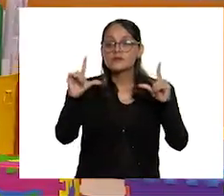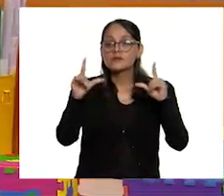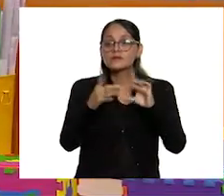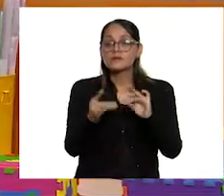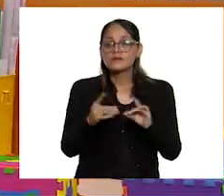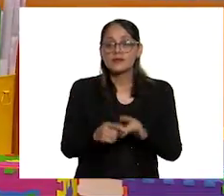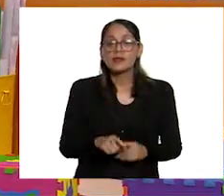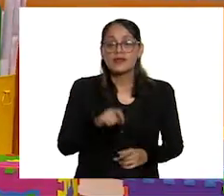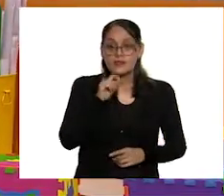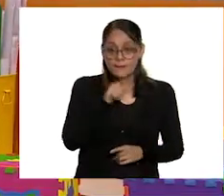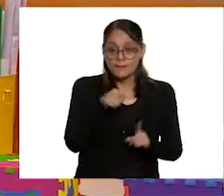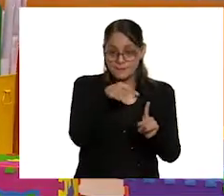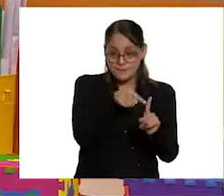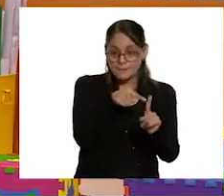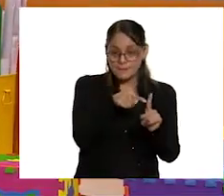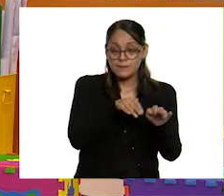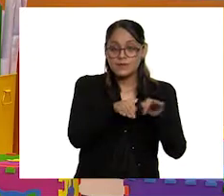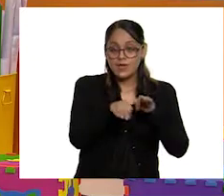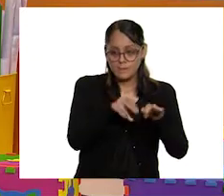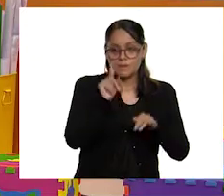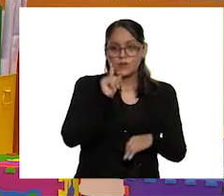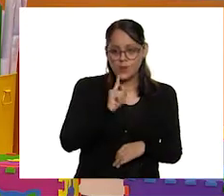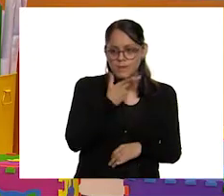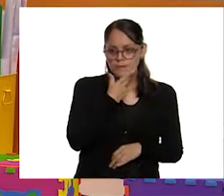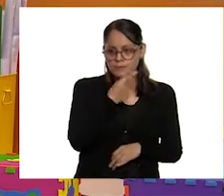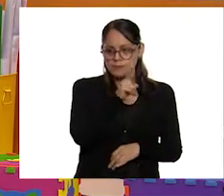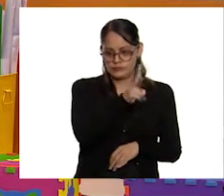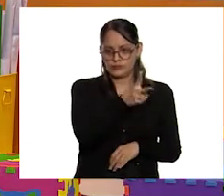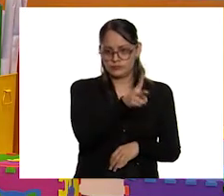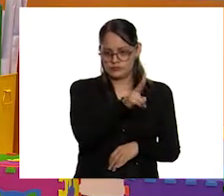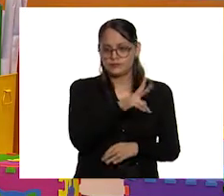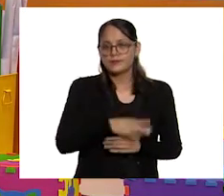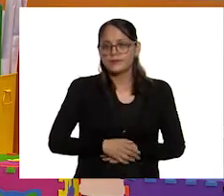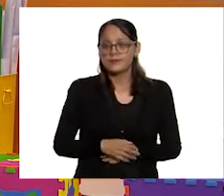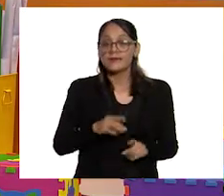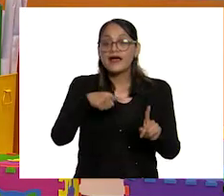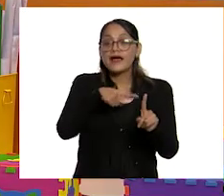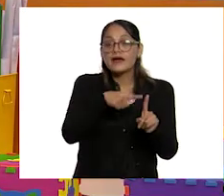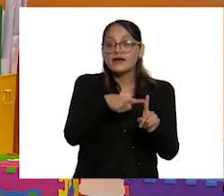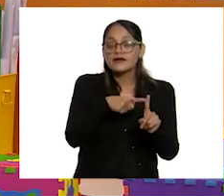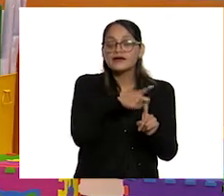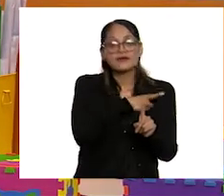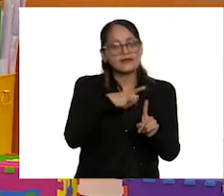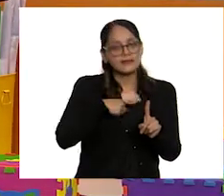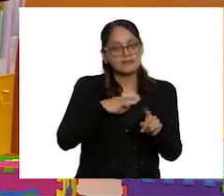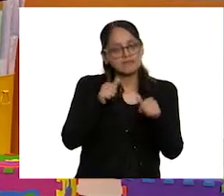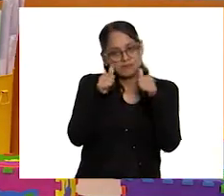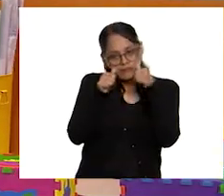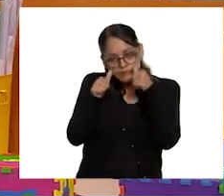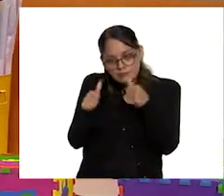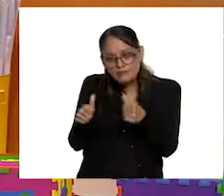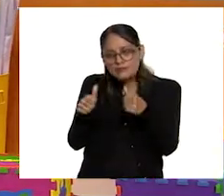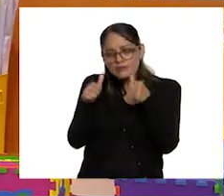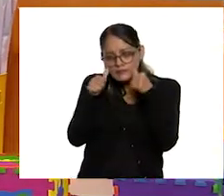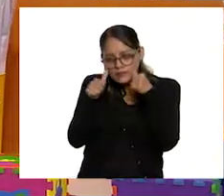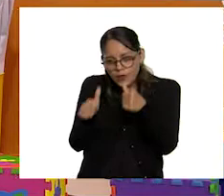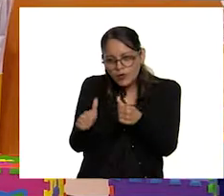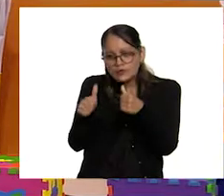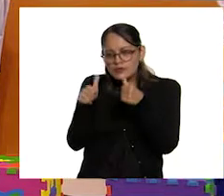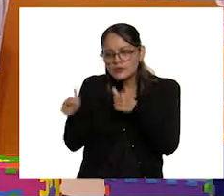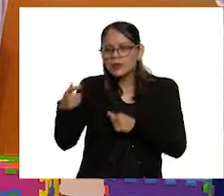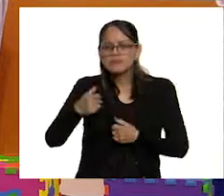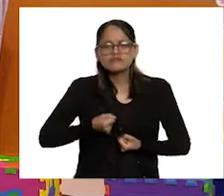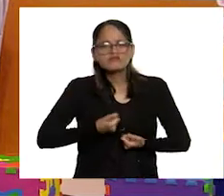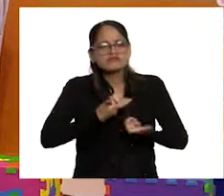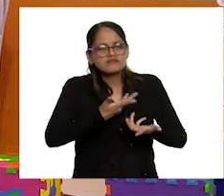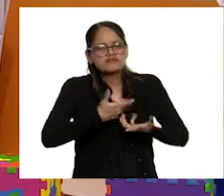También es un trabajo de mujeres y hombres. Ellos deben de saber escuchar muy bien